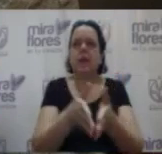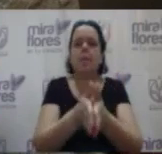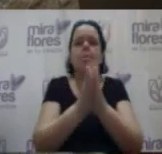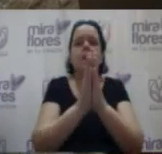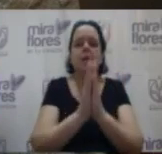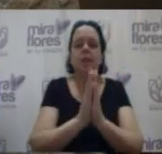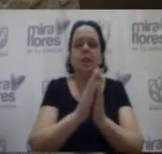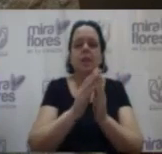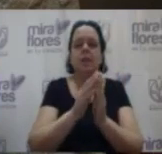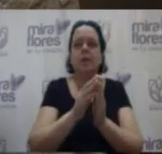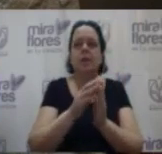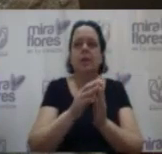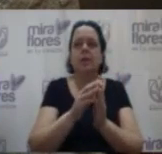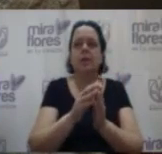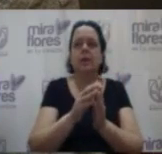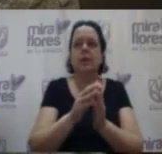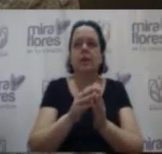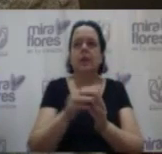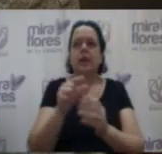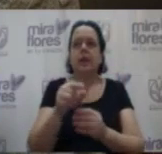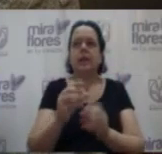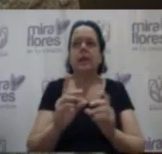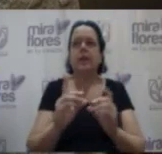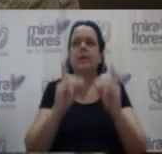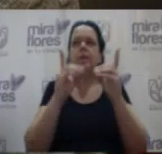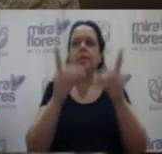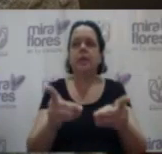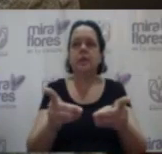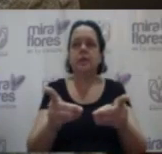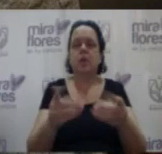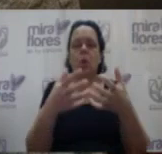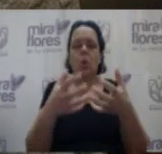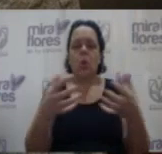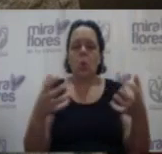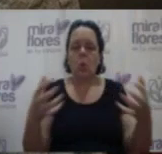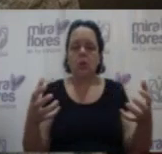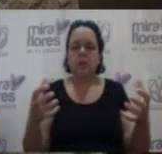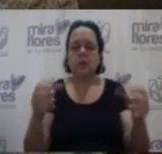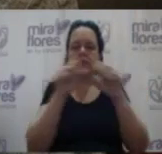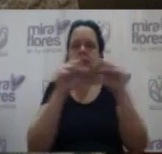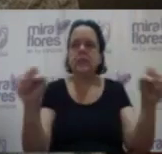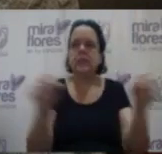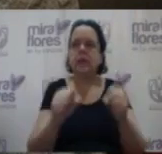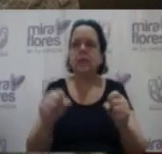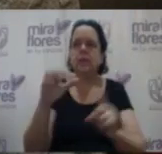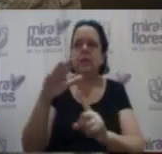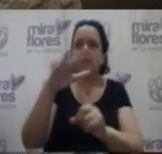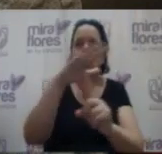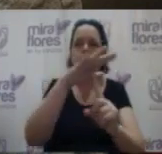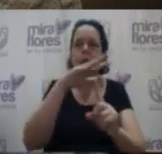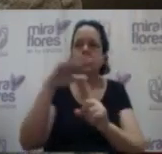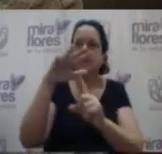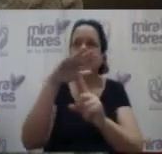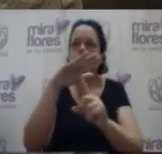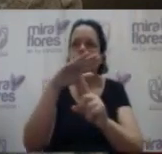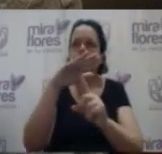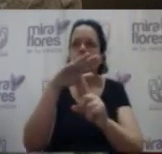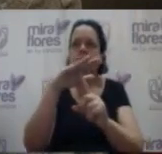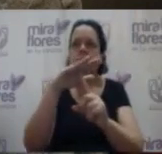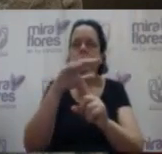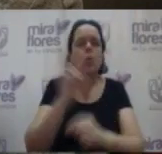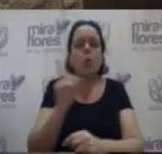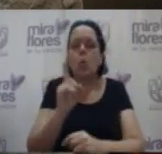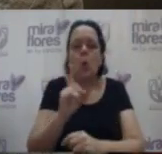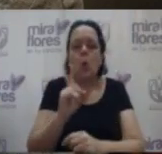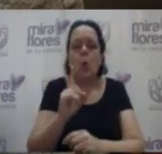solicitado consistente en la donación de equipamiento para el sistema de drones. Para el sistema de drones, no. Estamos adquiriendo